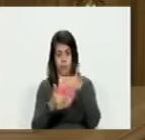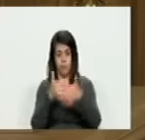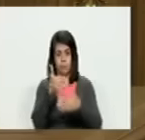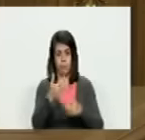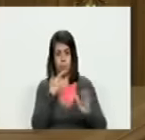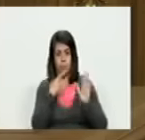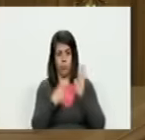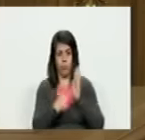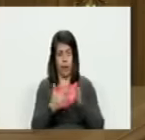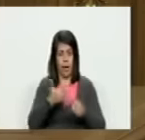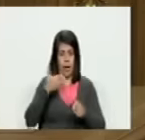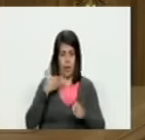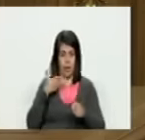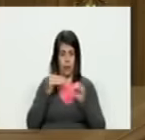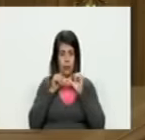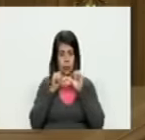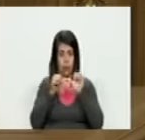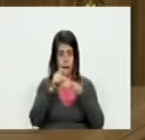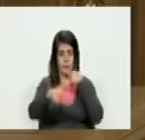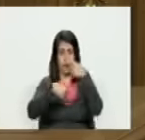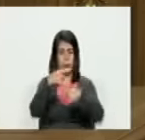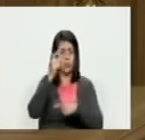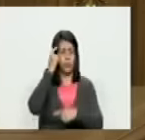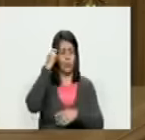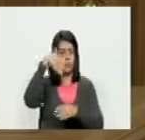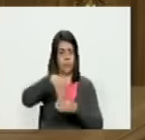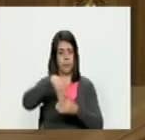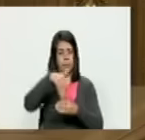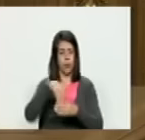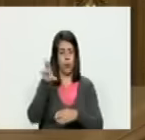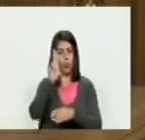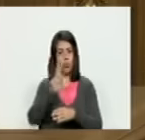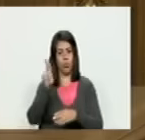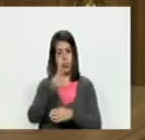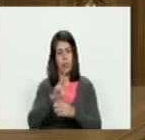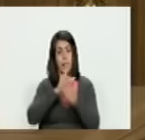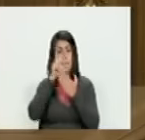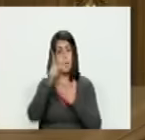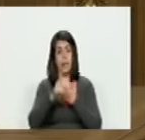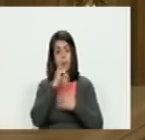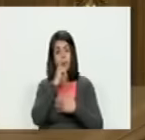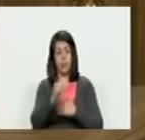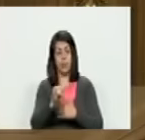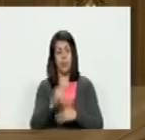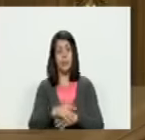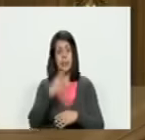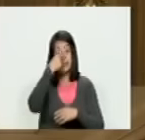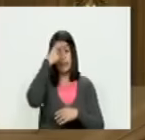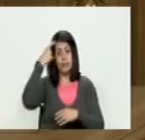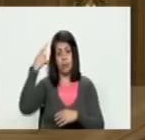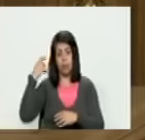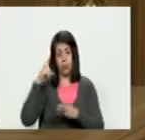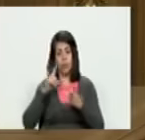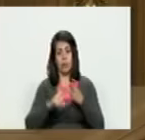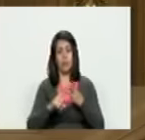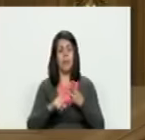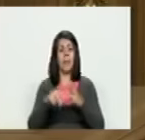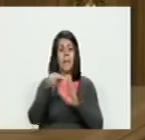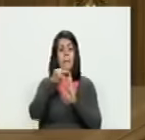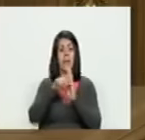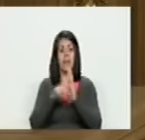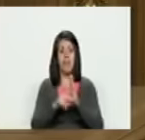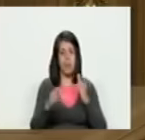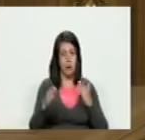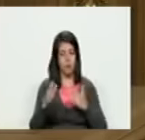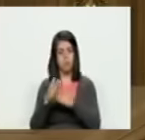plan antes durante y después del día de las elecciones usando operaciones de información operaciones psicológicas medidas coercitivas